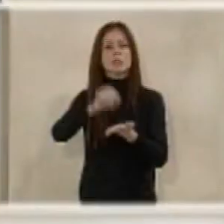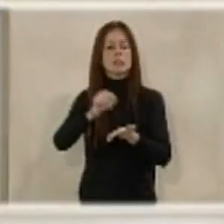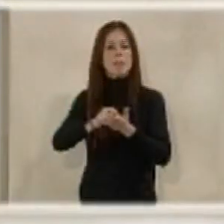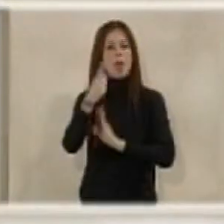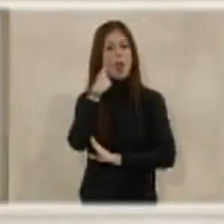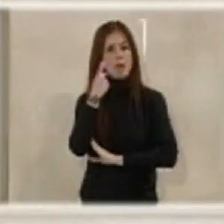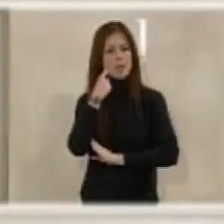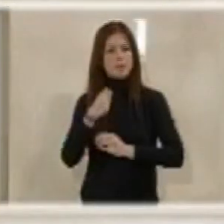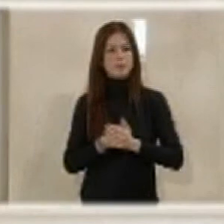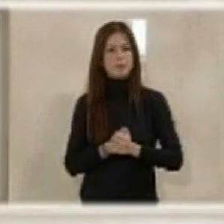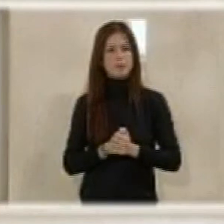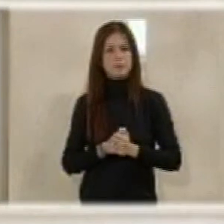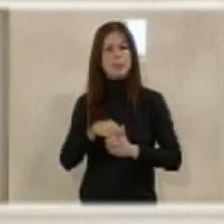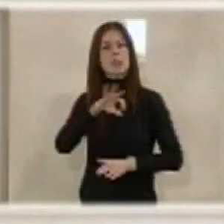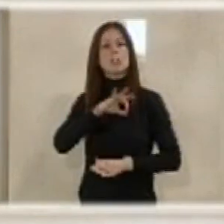por favor, señor secretario.